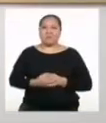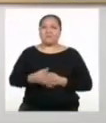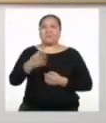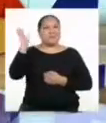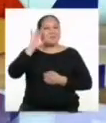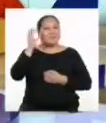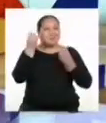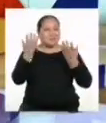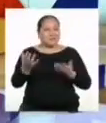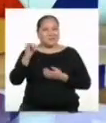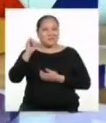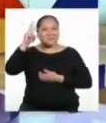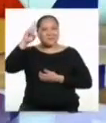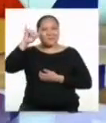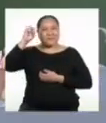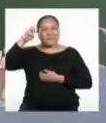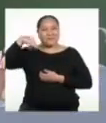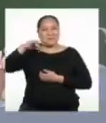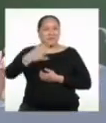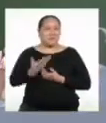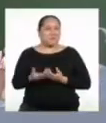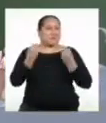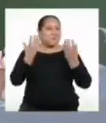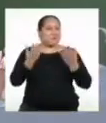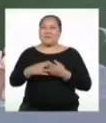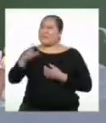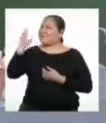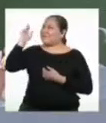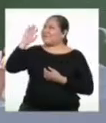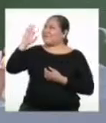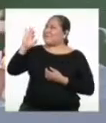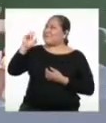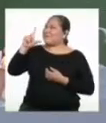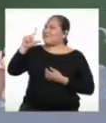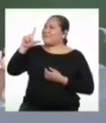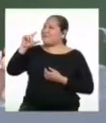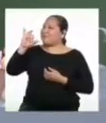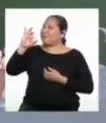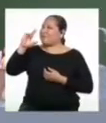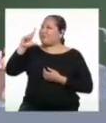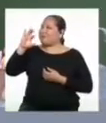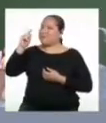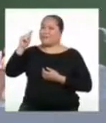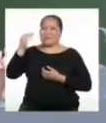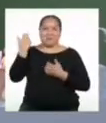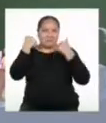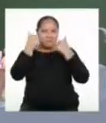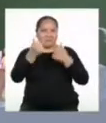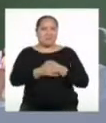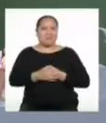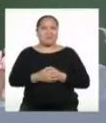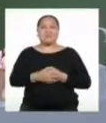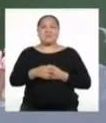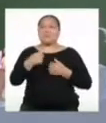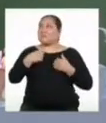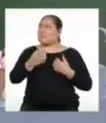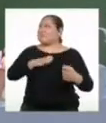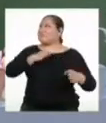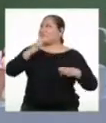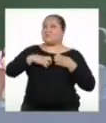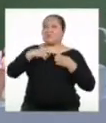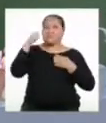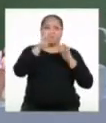Buenas, Yaremis. ¿Qué tal te va hoy? Profesora Felicitas Espino. Hola. Vamos bien. Gracias. Estoy